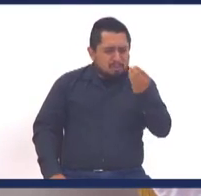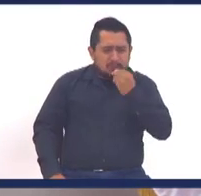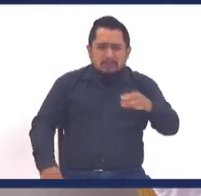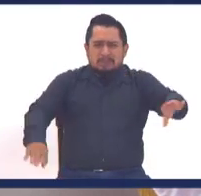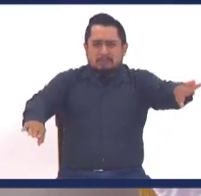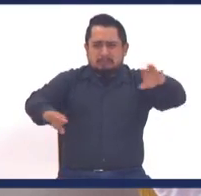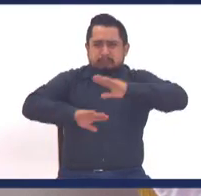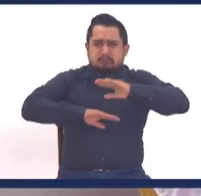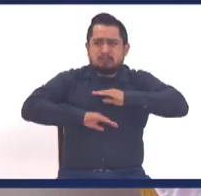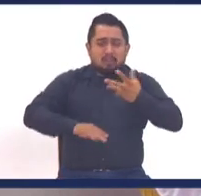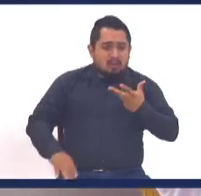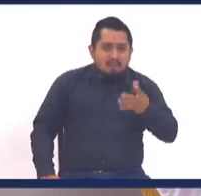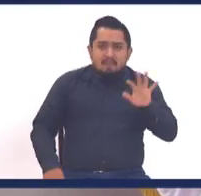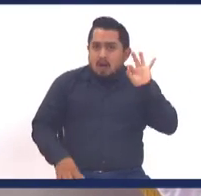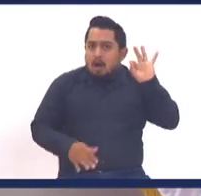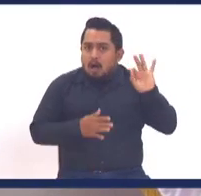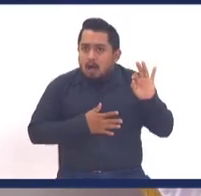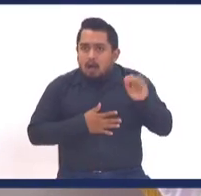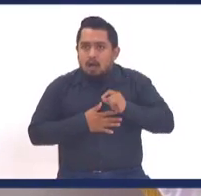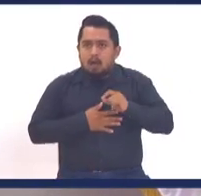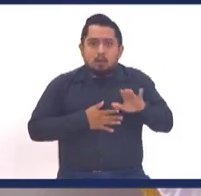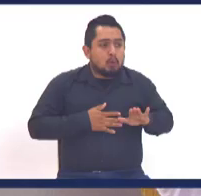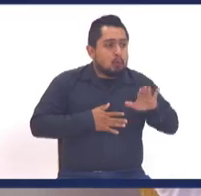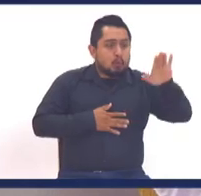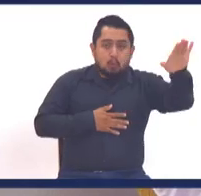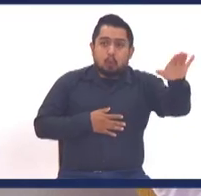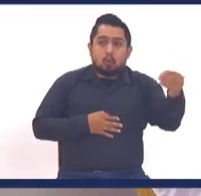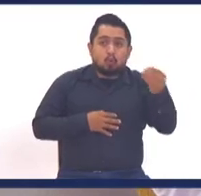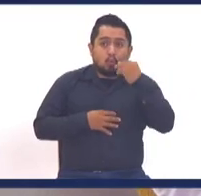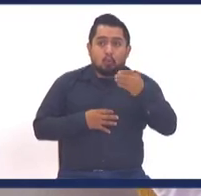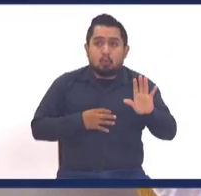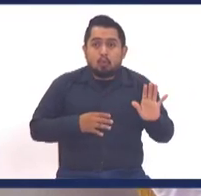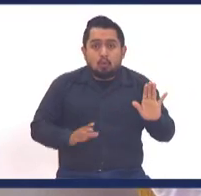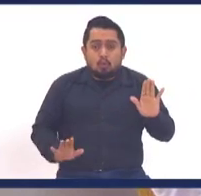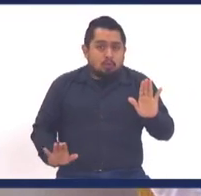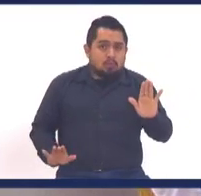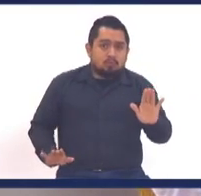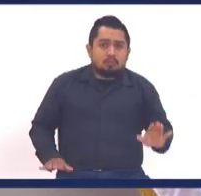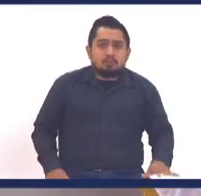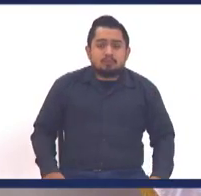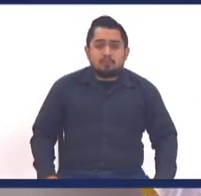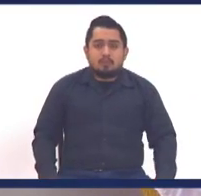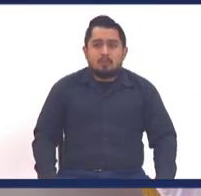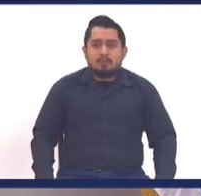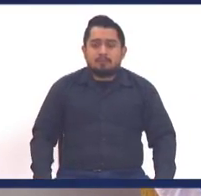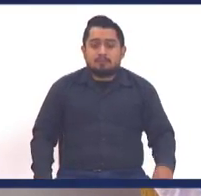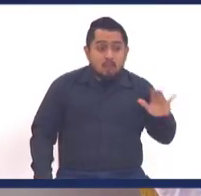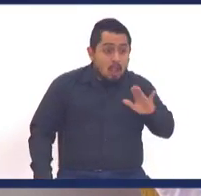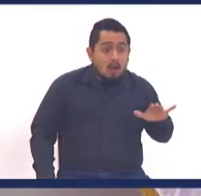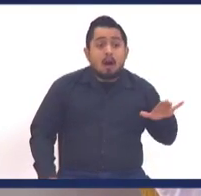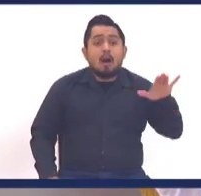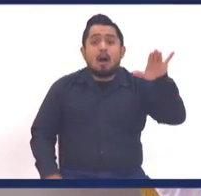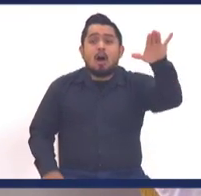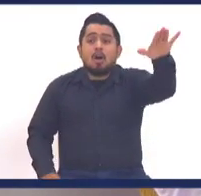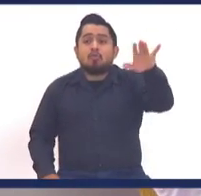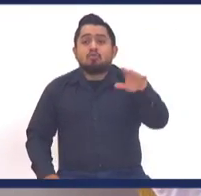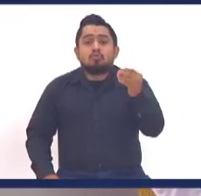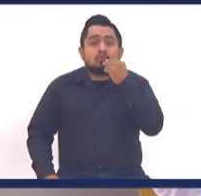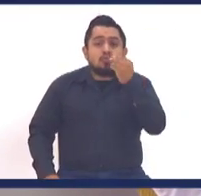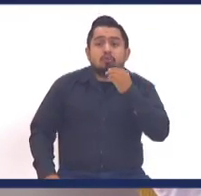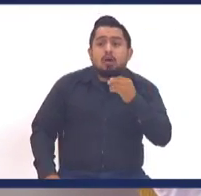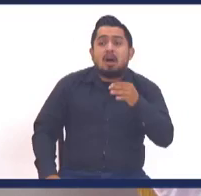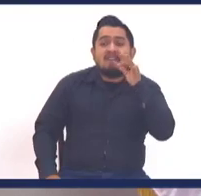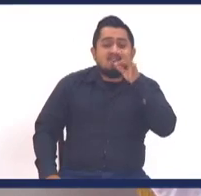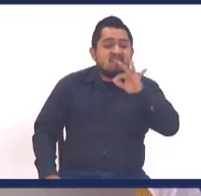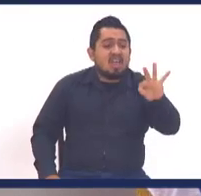nosotros le creemos, como somos finos, usted sabe toda gente que ya viaja, porque gente que viaja, pero los indios no se va a quitar, pero como viaja, vamos a comer comida